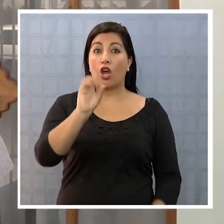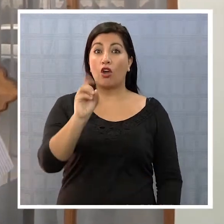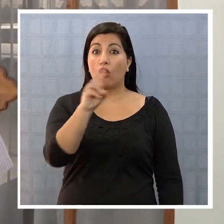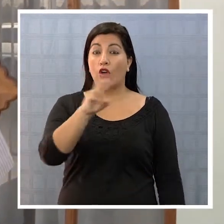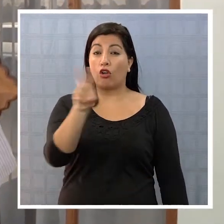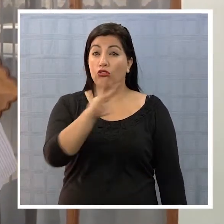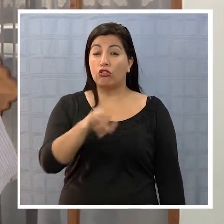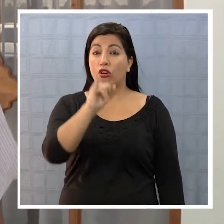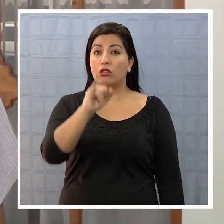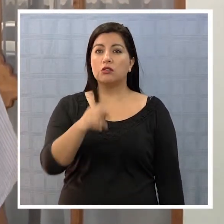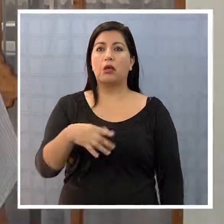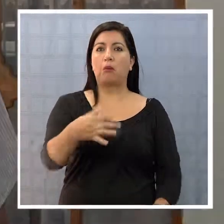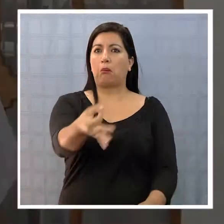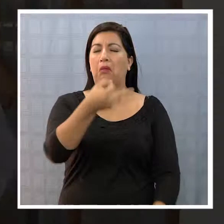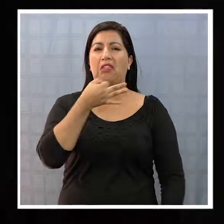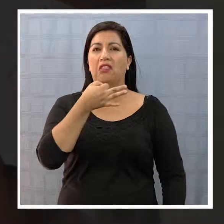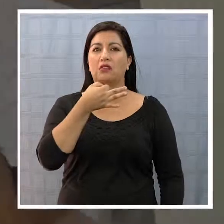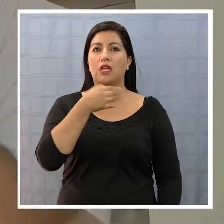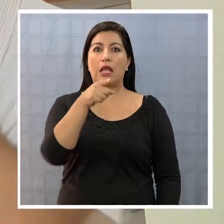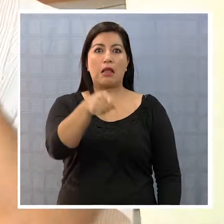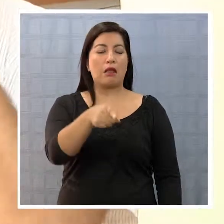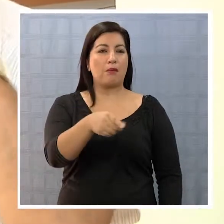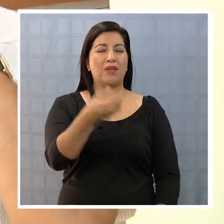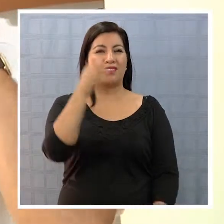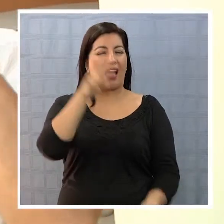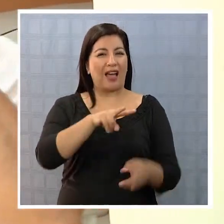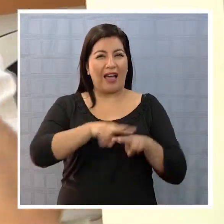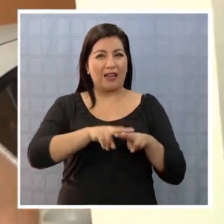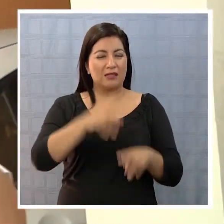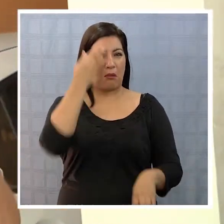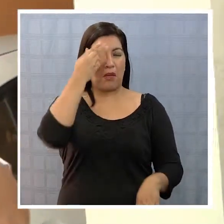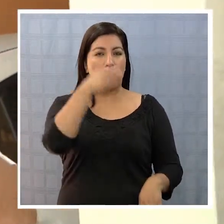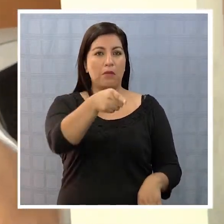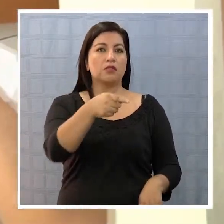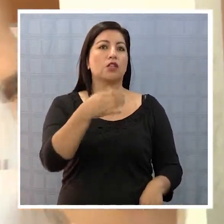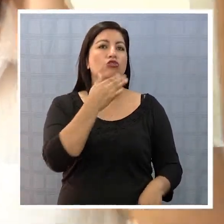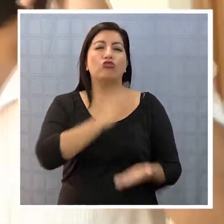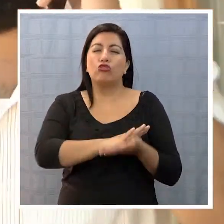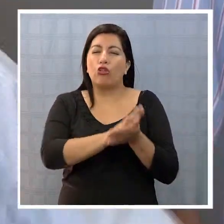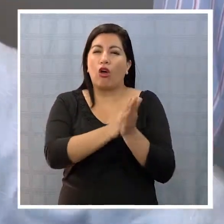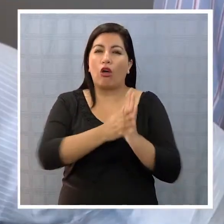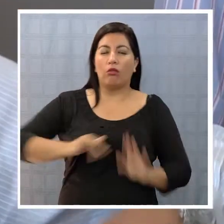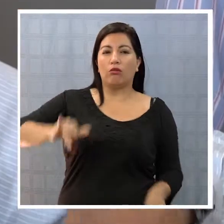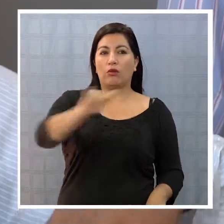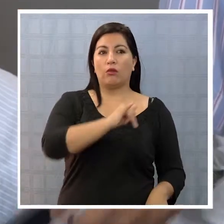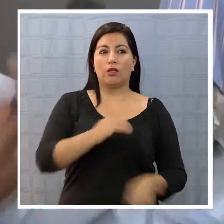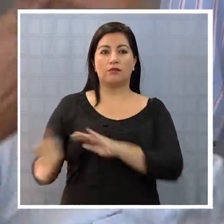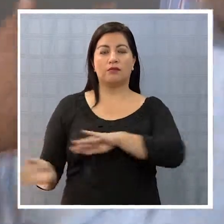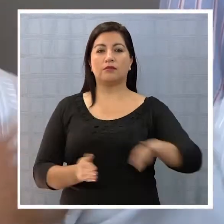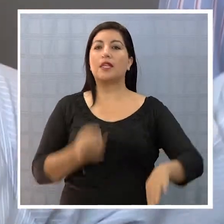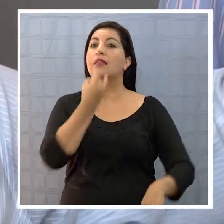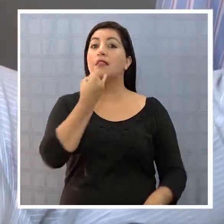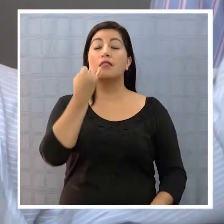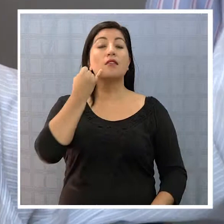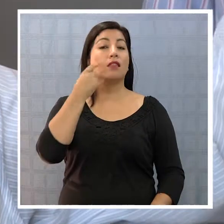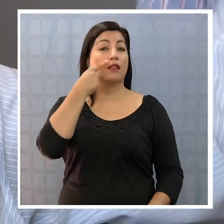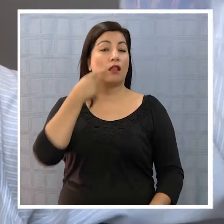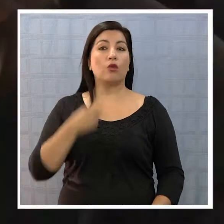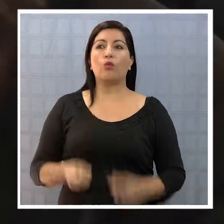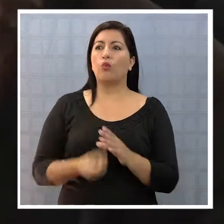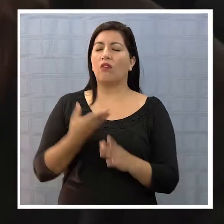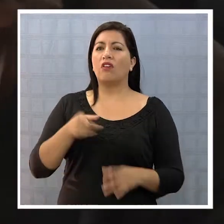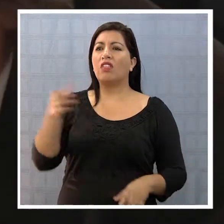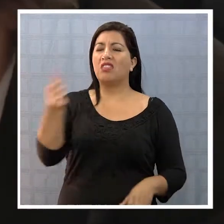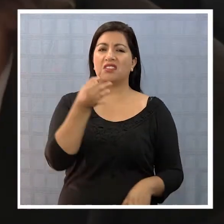supuesto toda persona deshonesta cree que todos son deshonestos. El diputado Gutiérrez llamó a Michel Cartes a dar un paso al costado y también a que el senador Fulvio Rossi